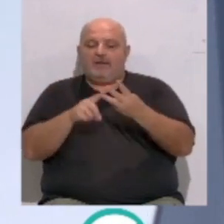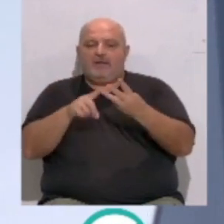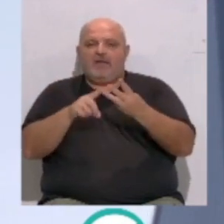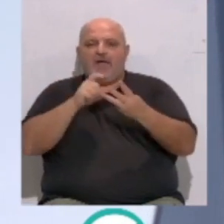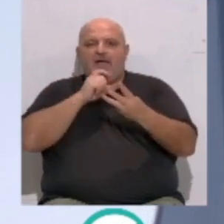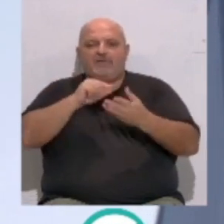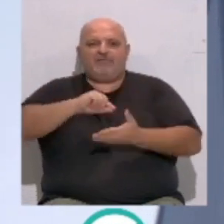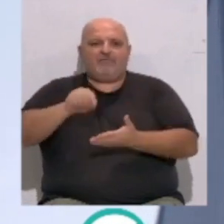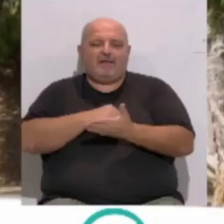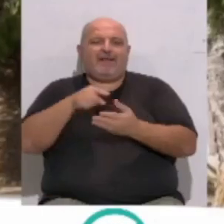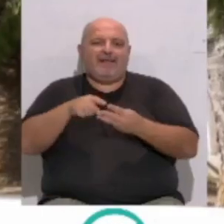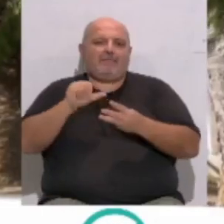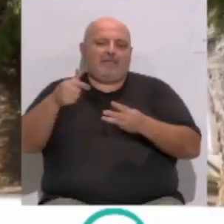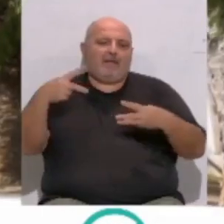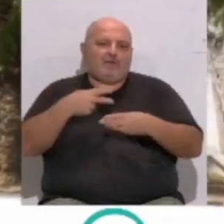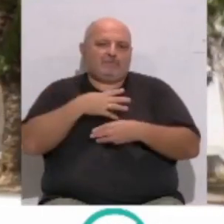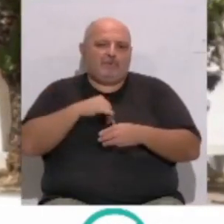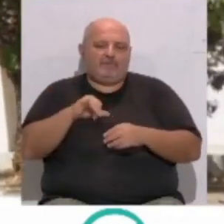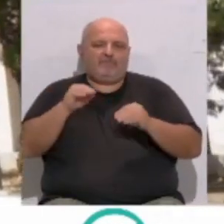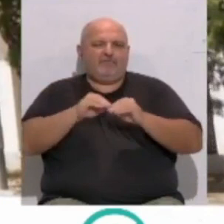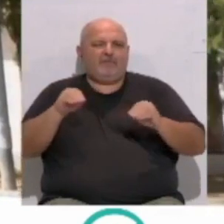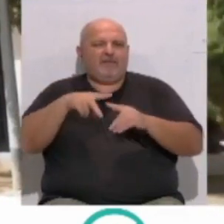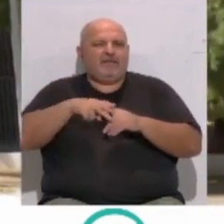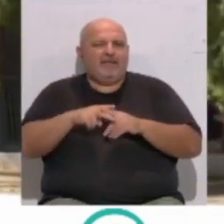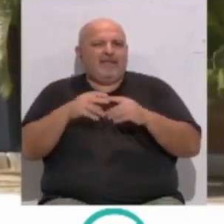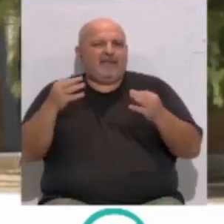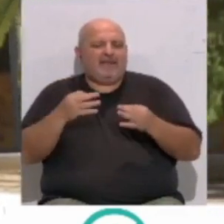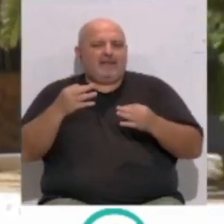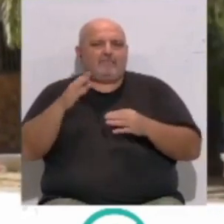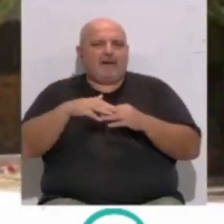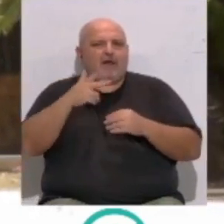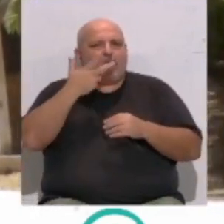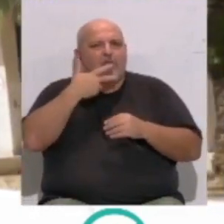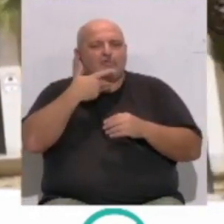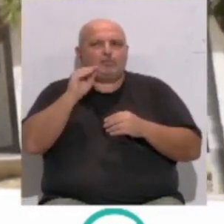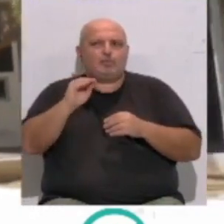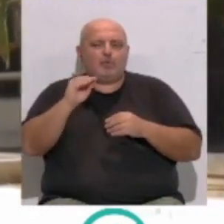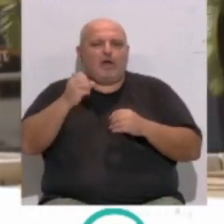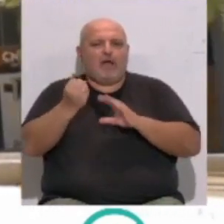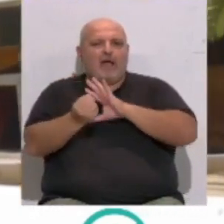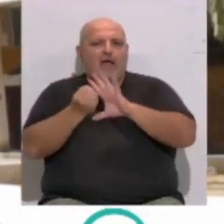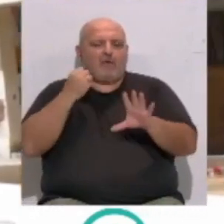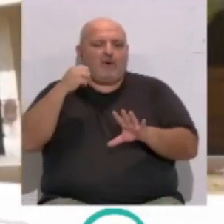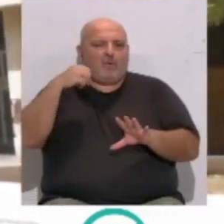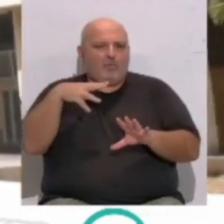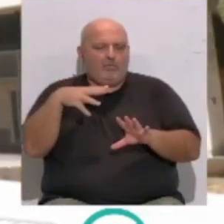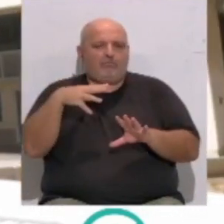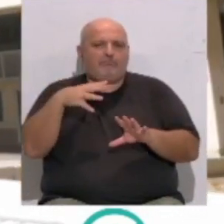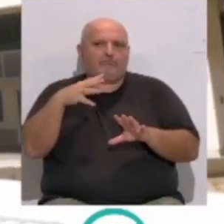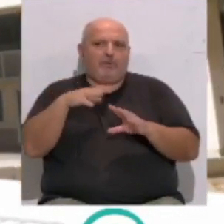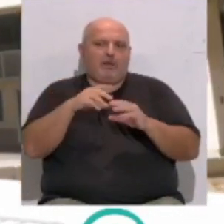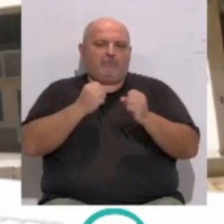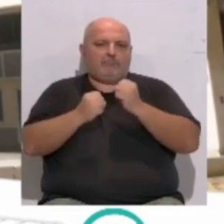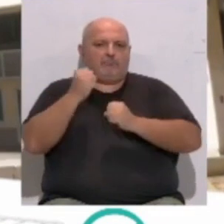acuse de recibo. Sobre los talleres formativos a la ciudadanía para que conozca cómo se puede ahorrar en la factura, optimizar los